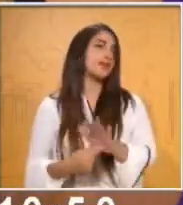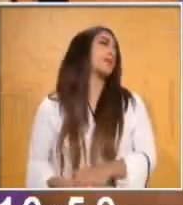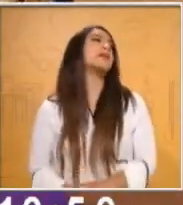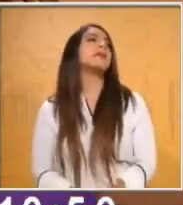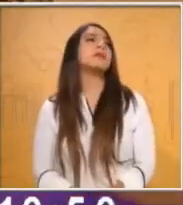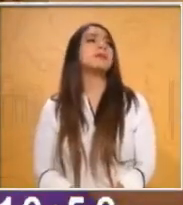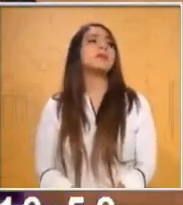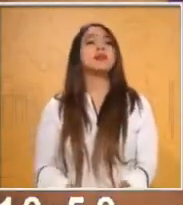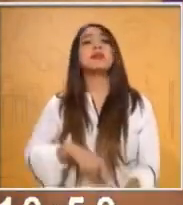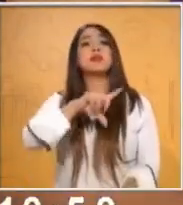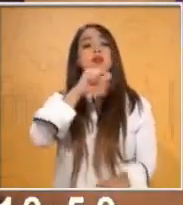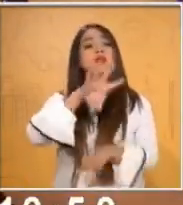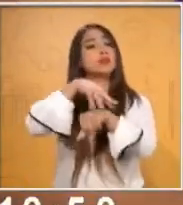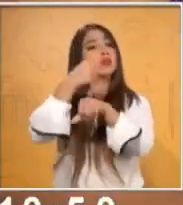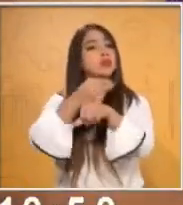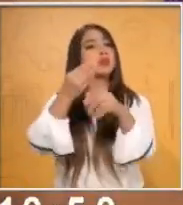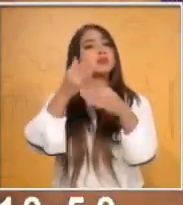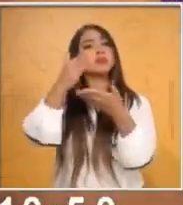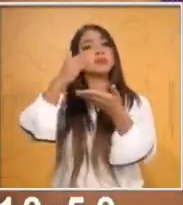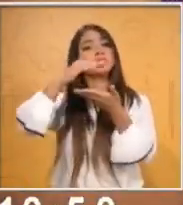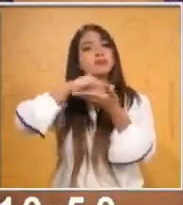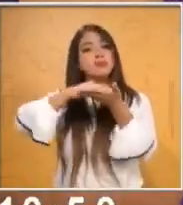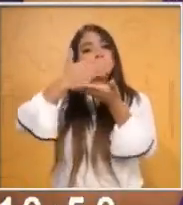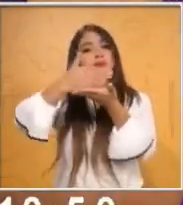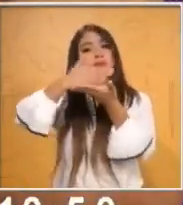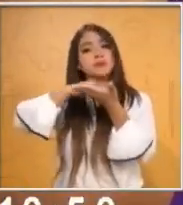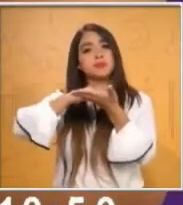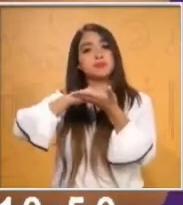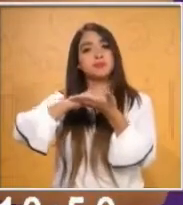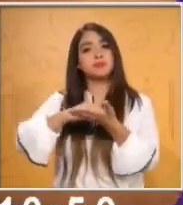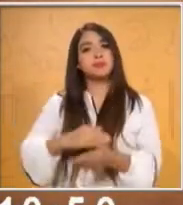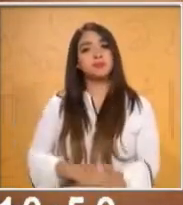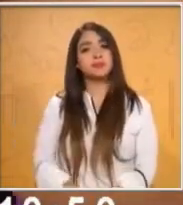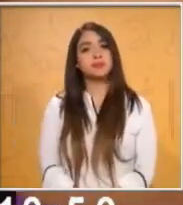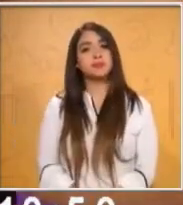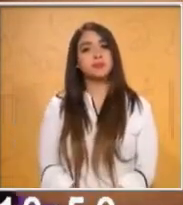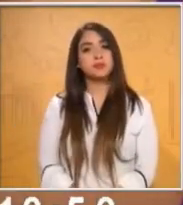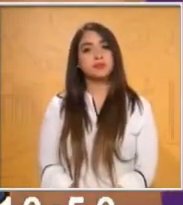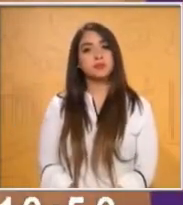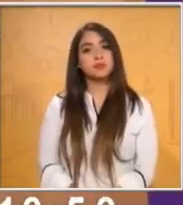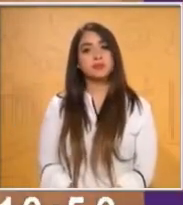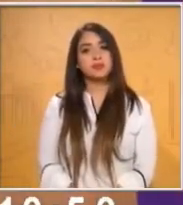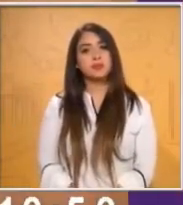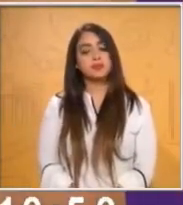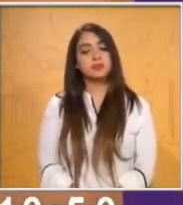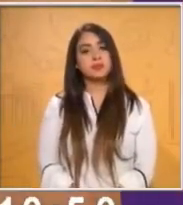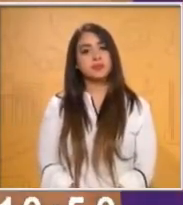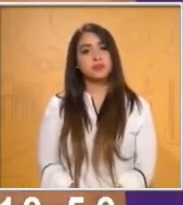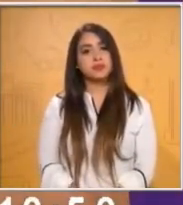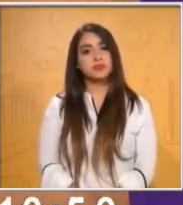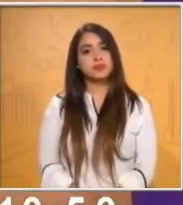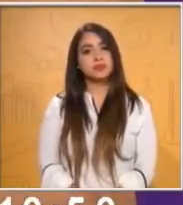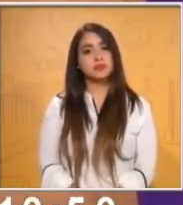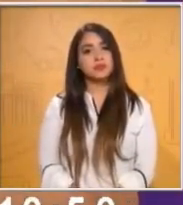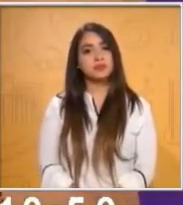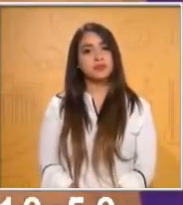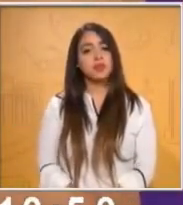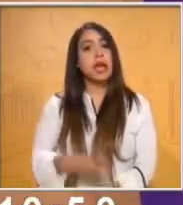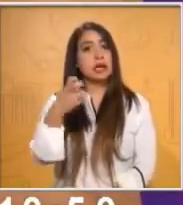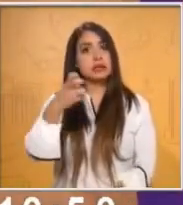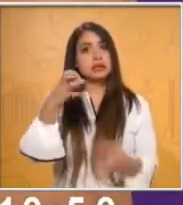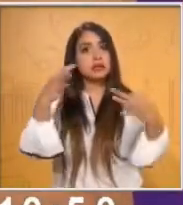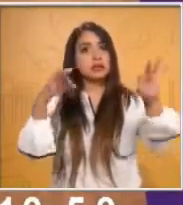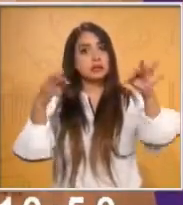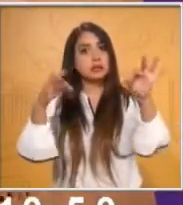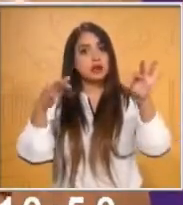vuelves a doblar para formar cuatro cuadritos. En esa hoja te